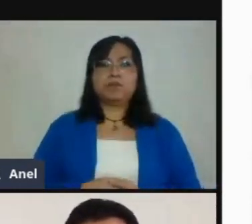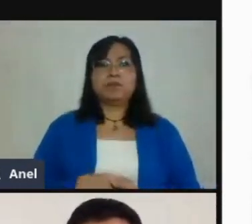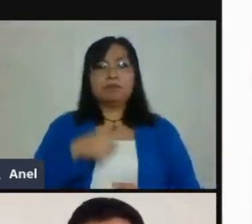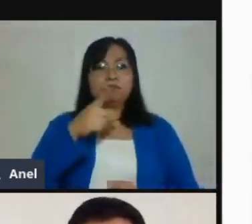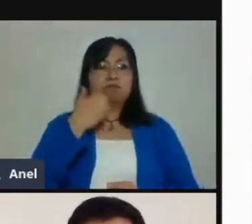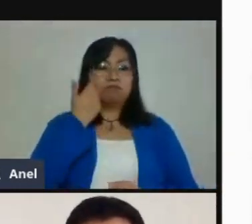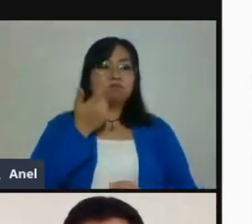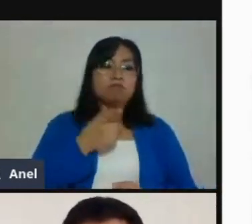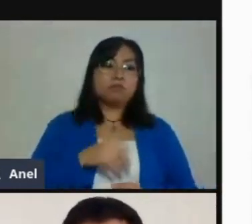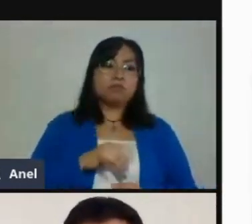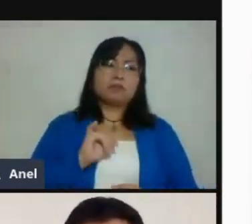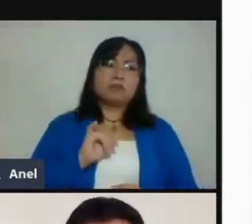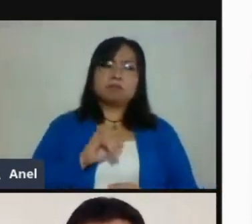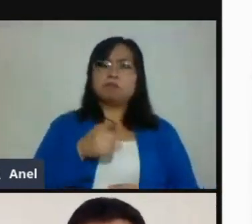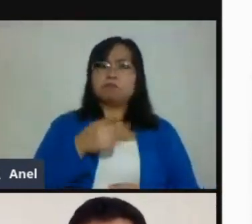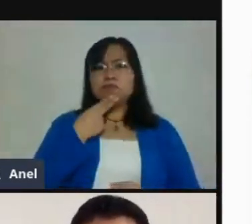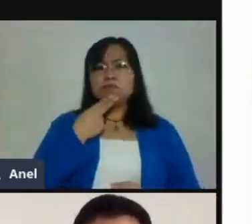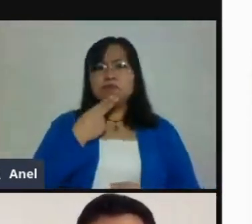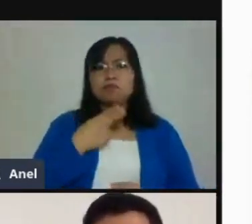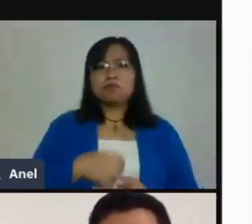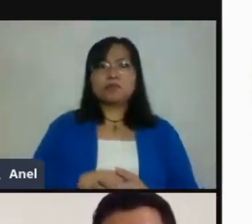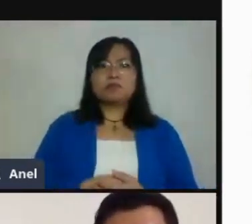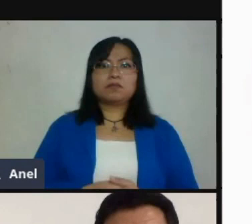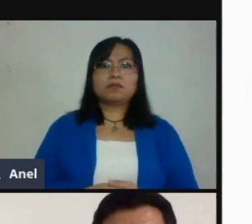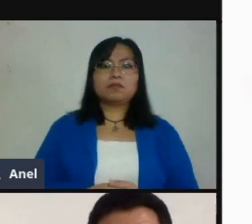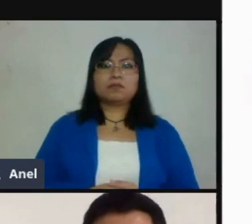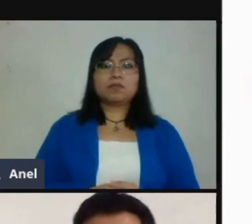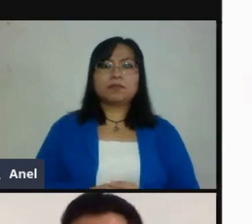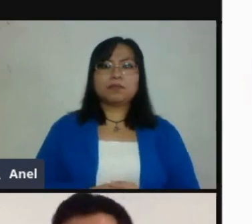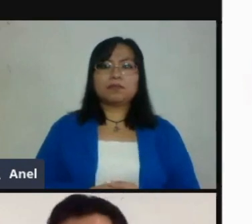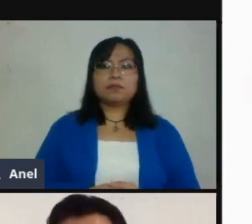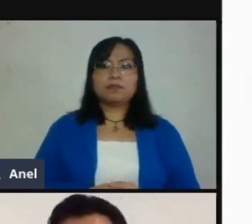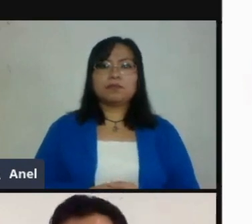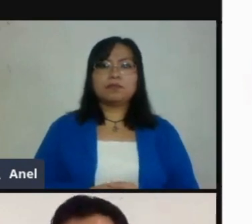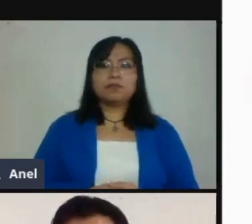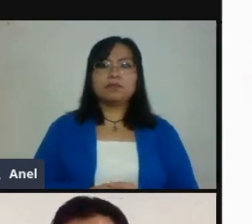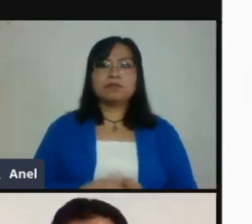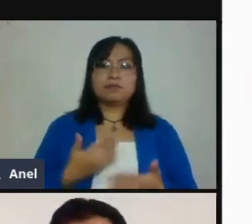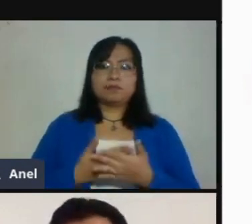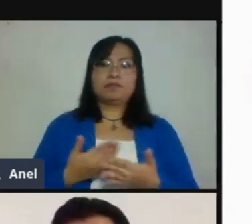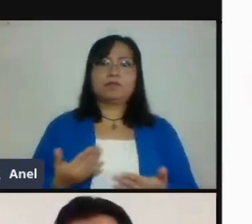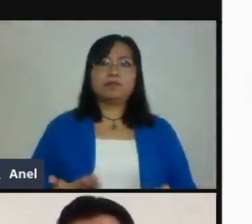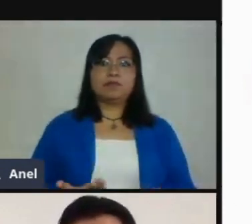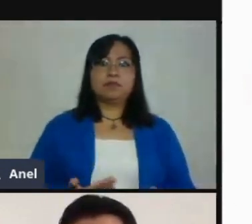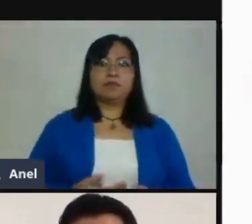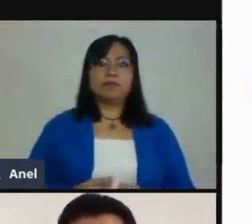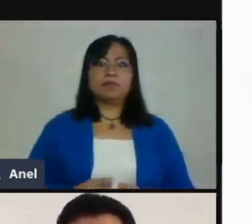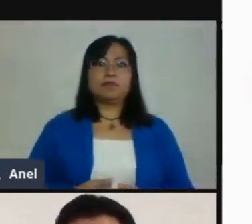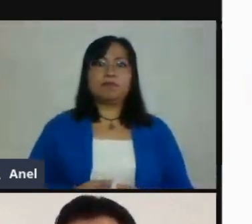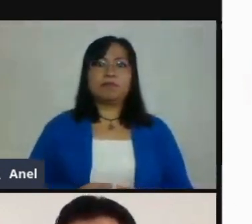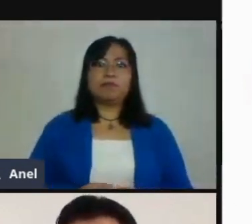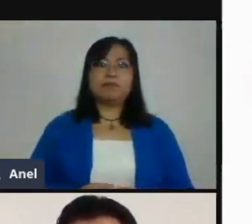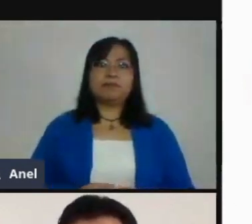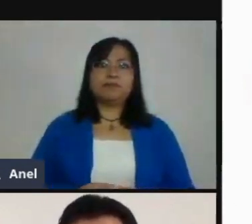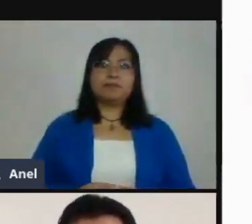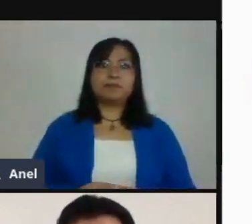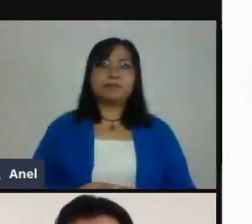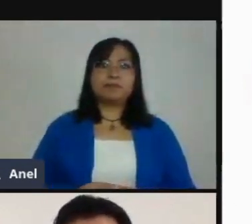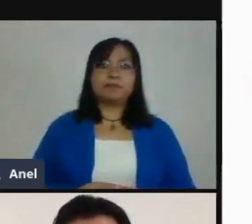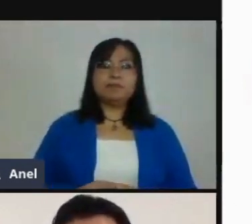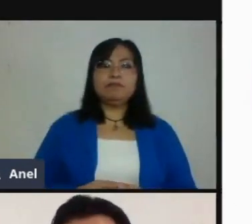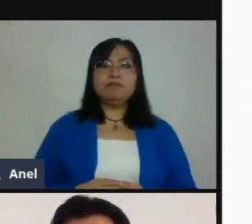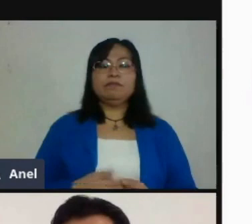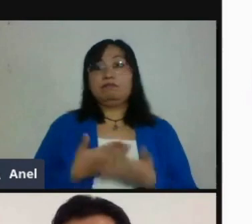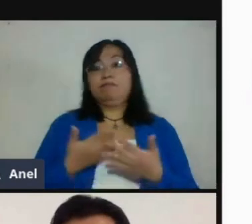posibilidades, utilicen formularios de Google. Ahora sí, un padre se cuestiona y los